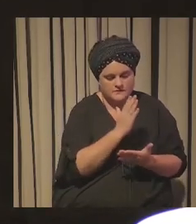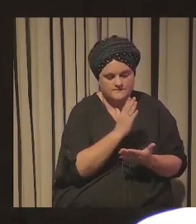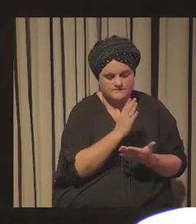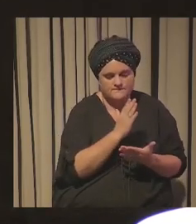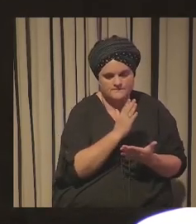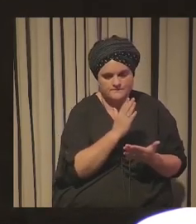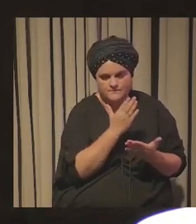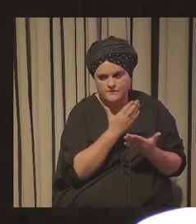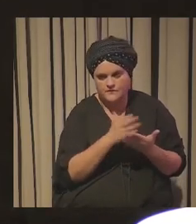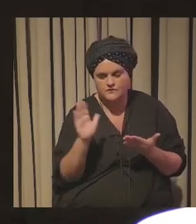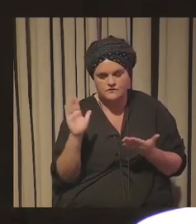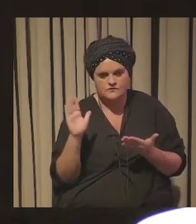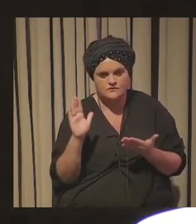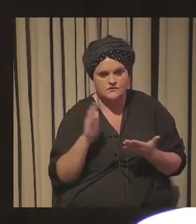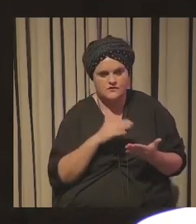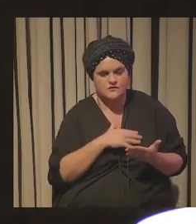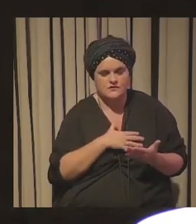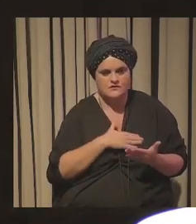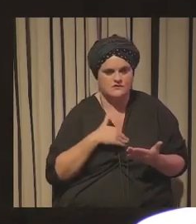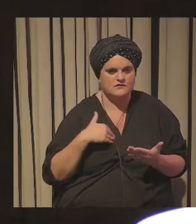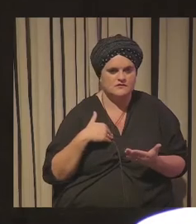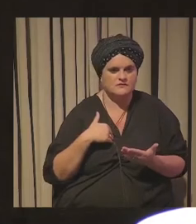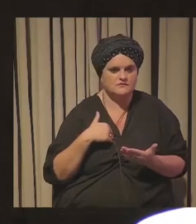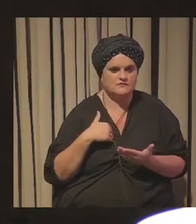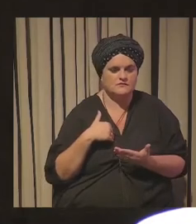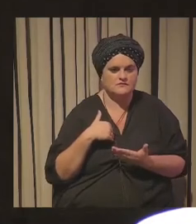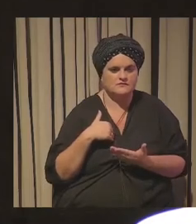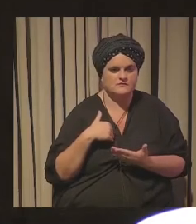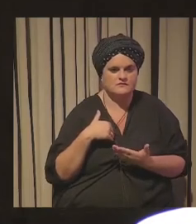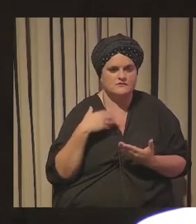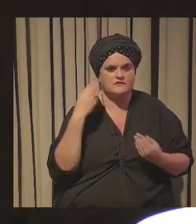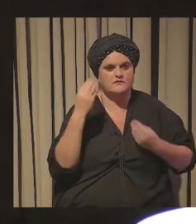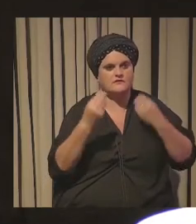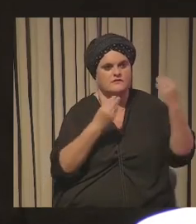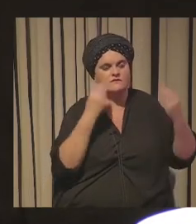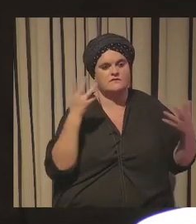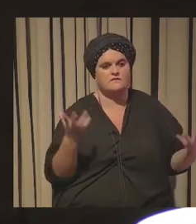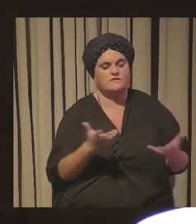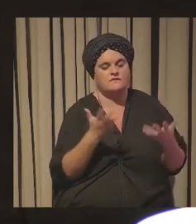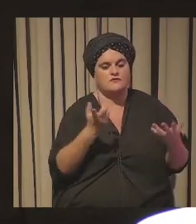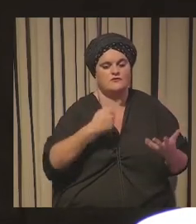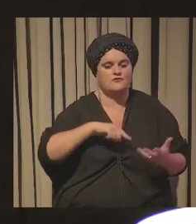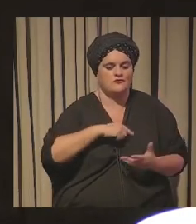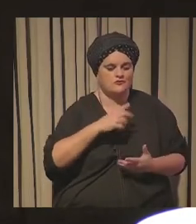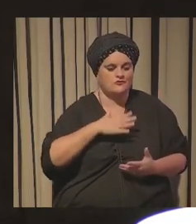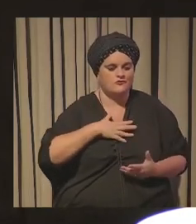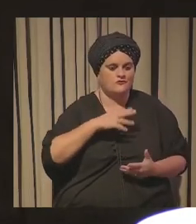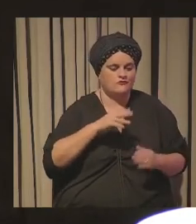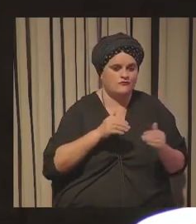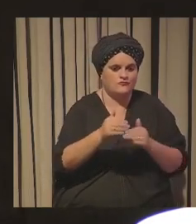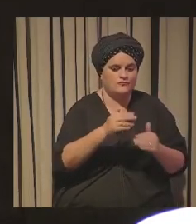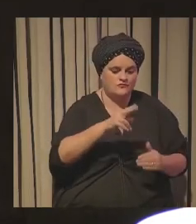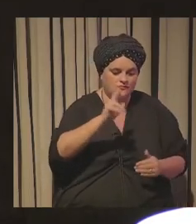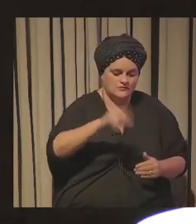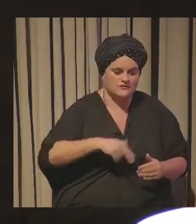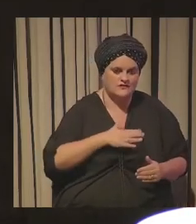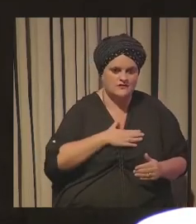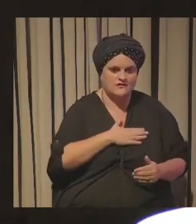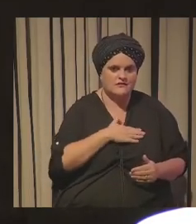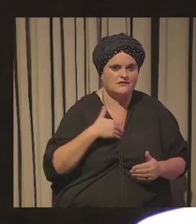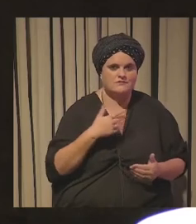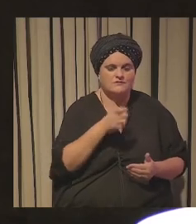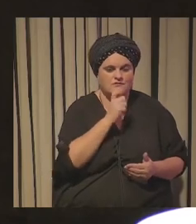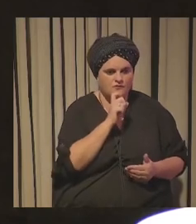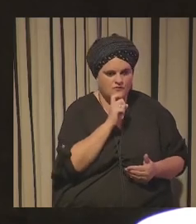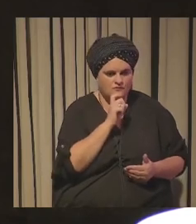parte lo que pretendemos es fomentar también la reflexión sobre oye nosotros cómo queremos ser en esos posibles escenarios